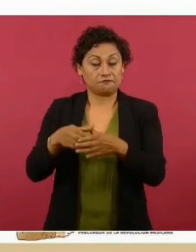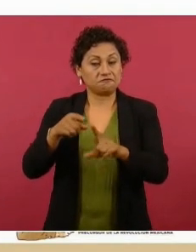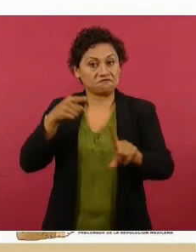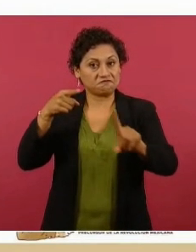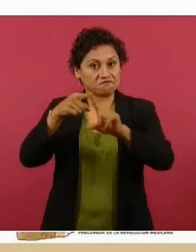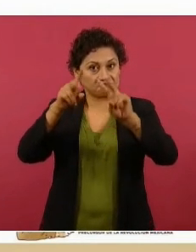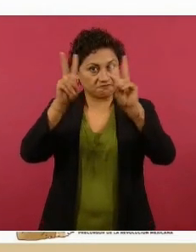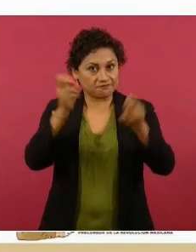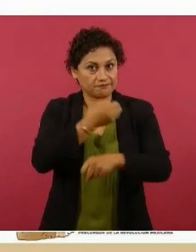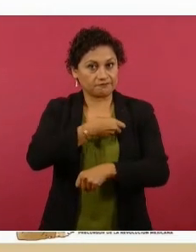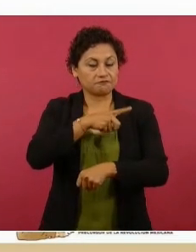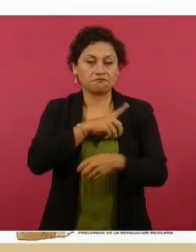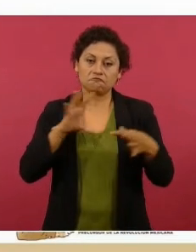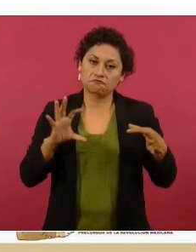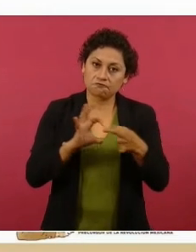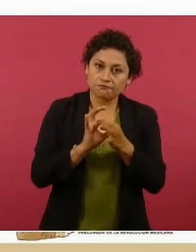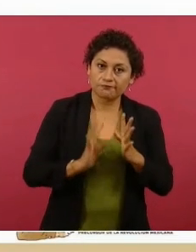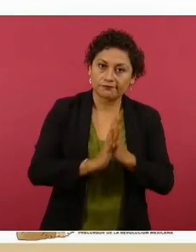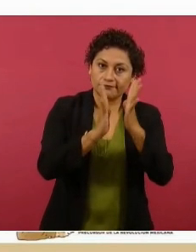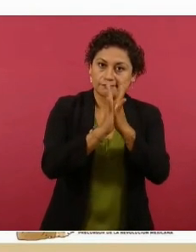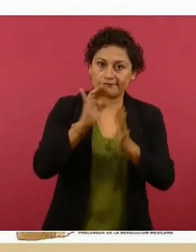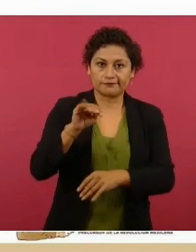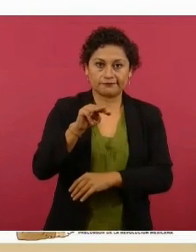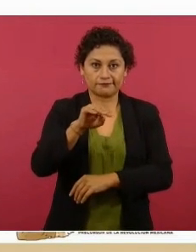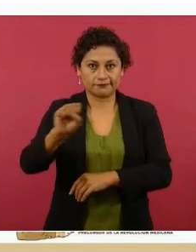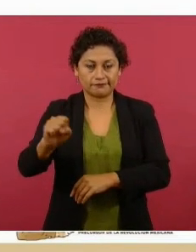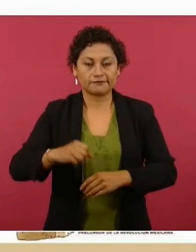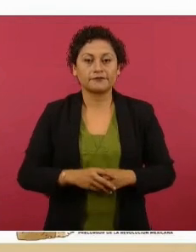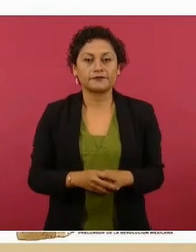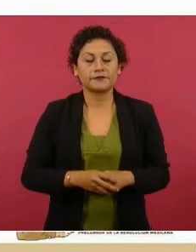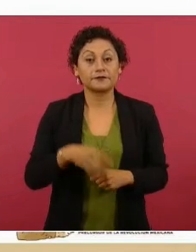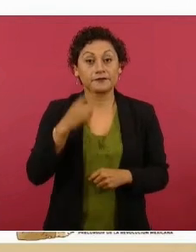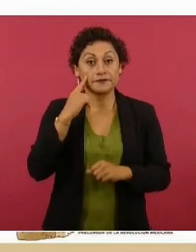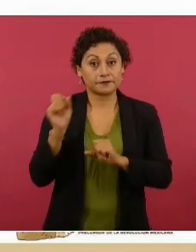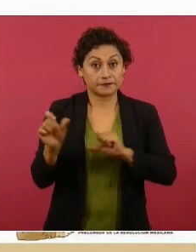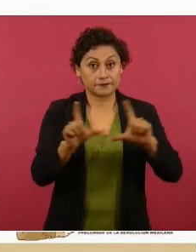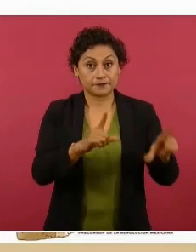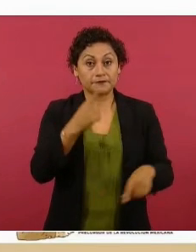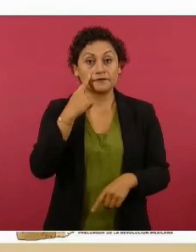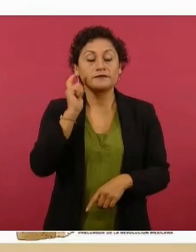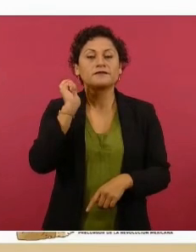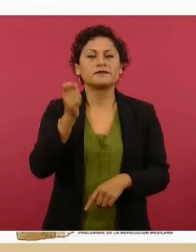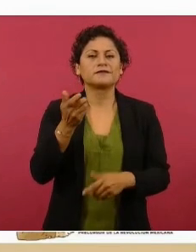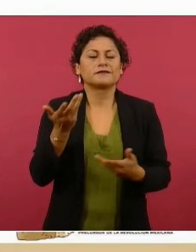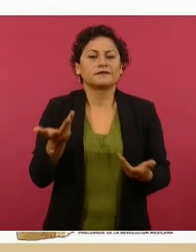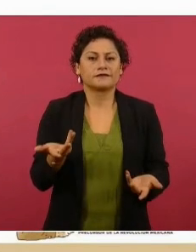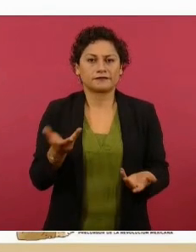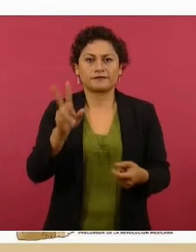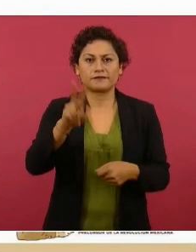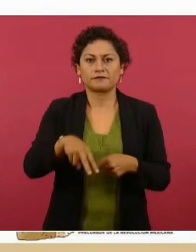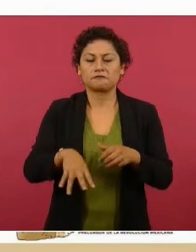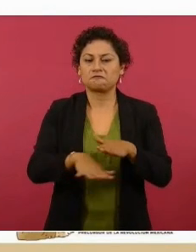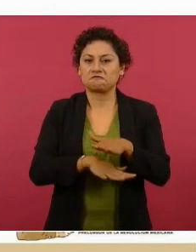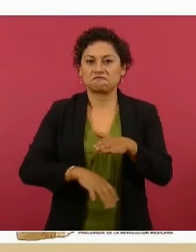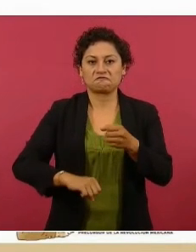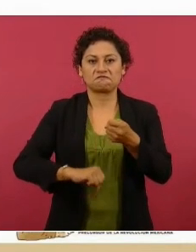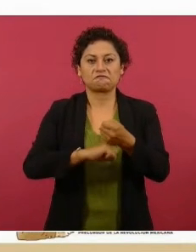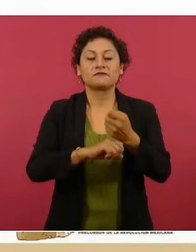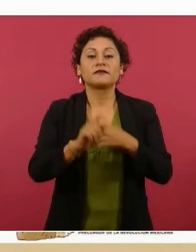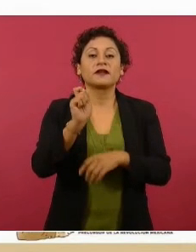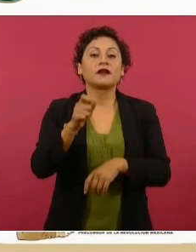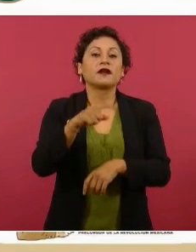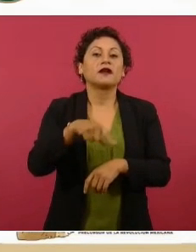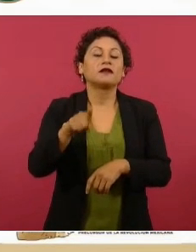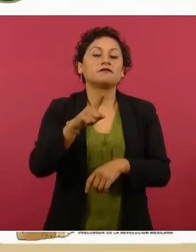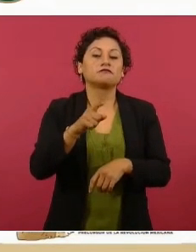El modelo, se puede pasar la siguiente, tiene eso como su base, integrar los dos componentes, la atención médica